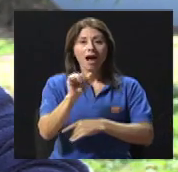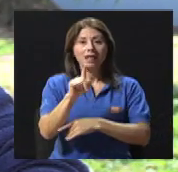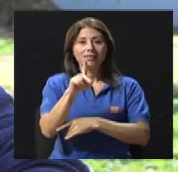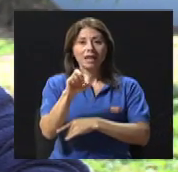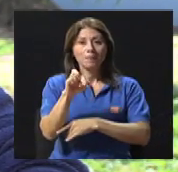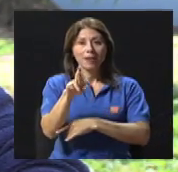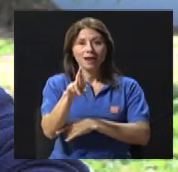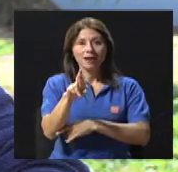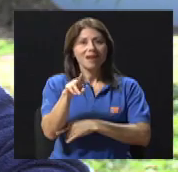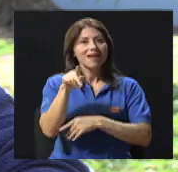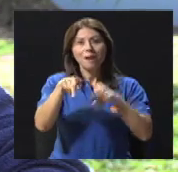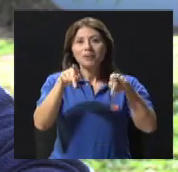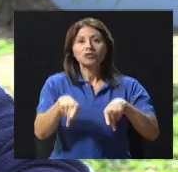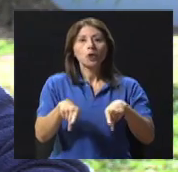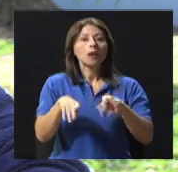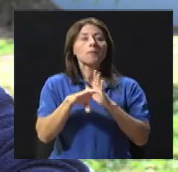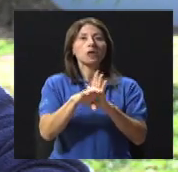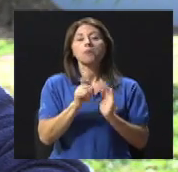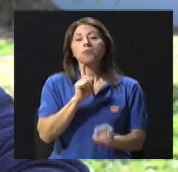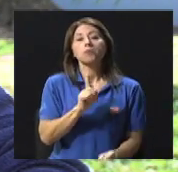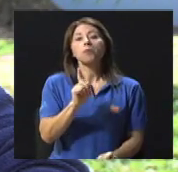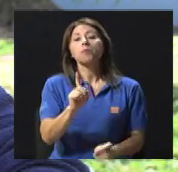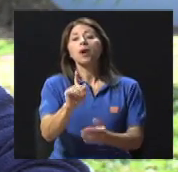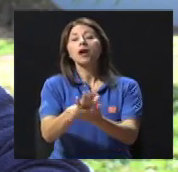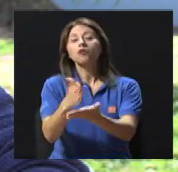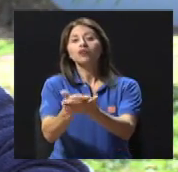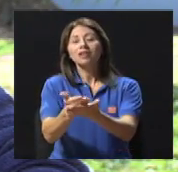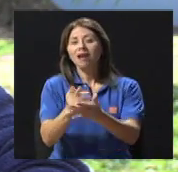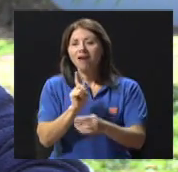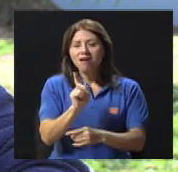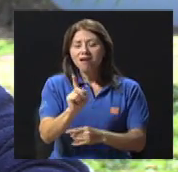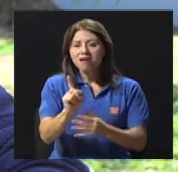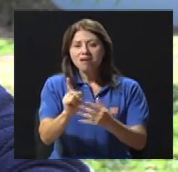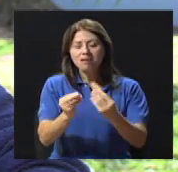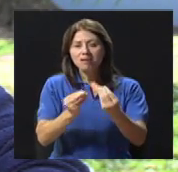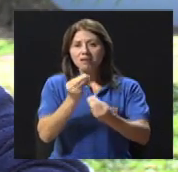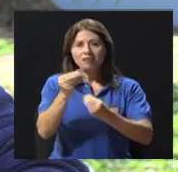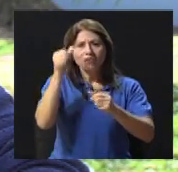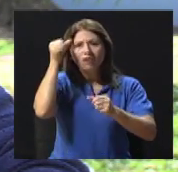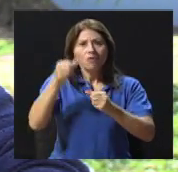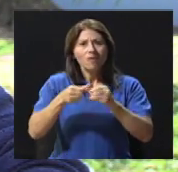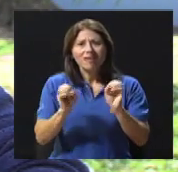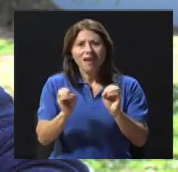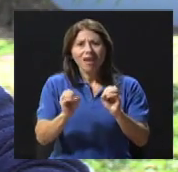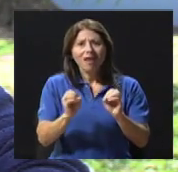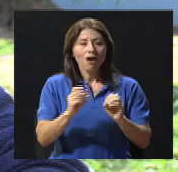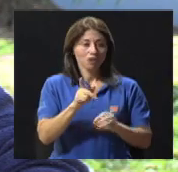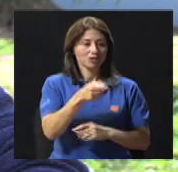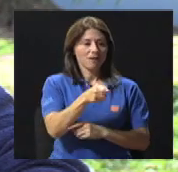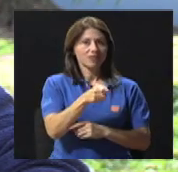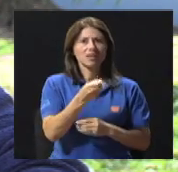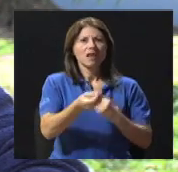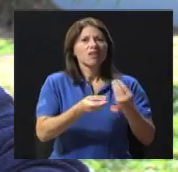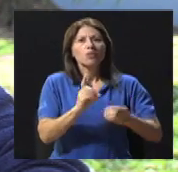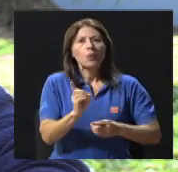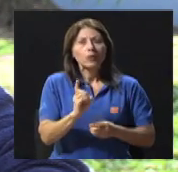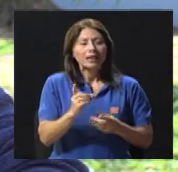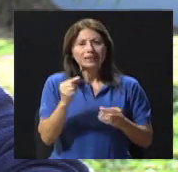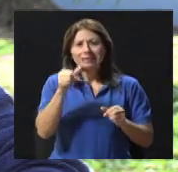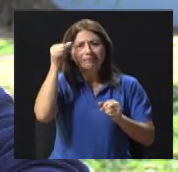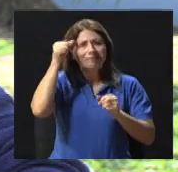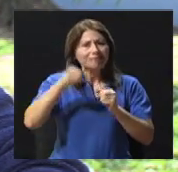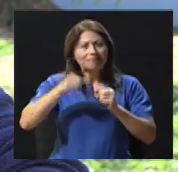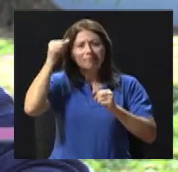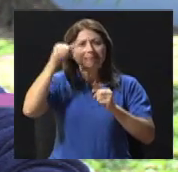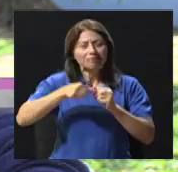No recuerda qué iba a la cocina, qué iba a sacar, dónde dejó las llaves. Y esos son, si se quieren, los primeros síntomas o signos